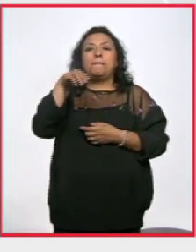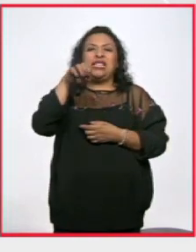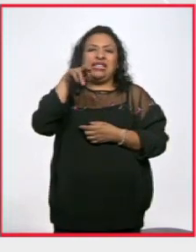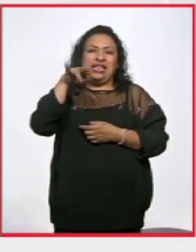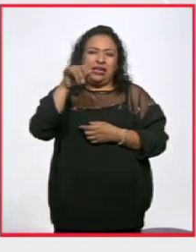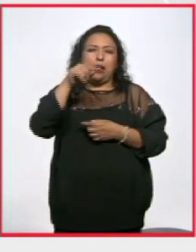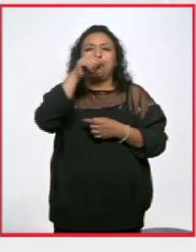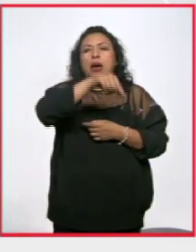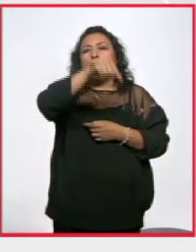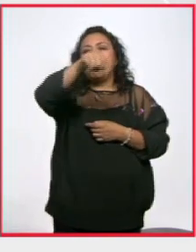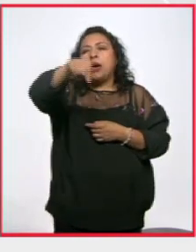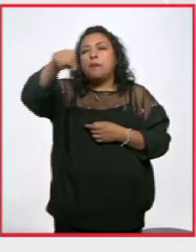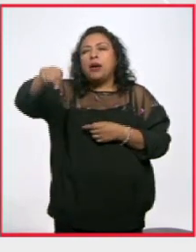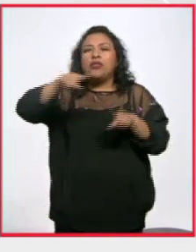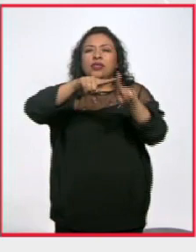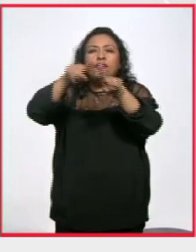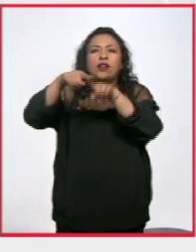Minería